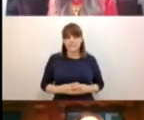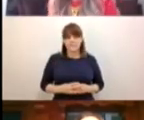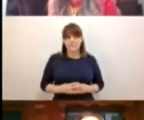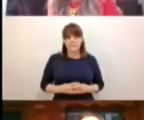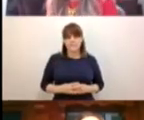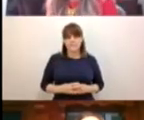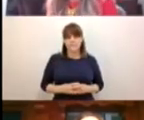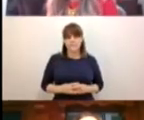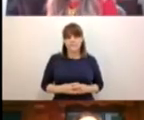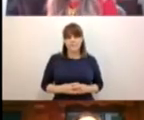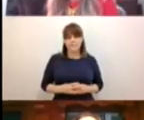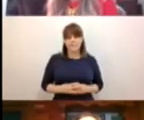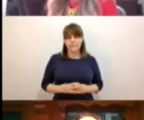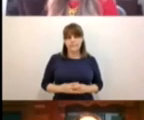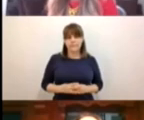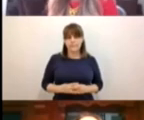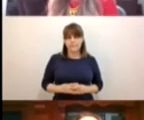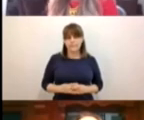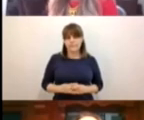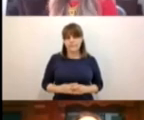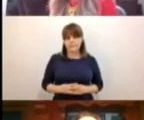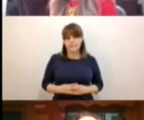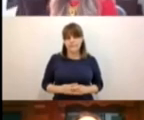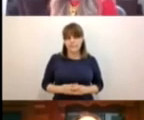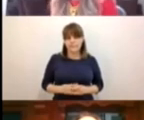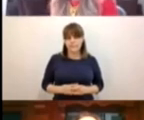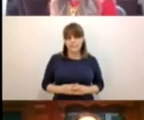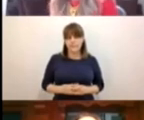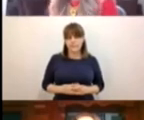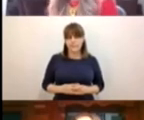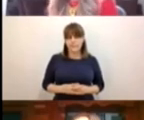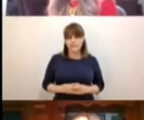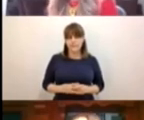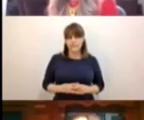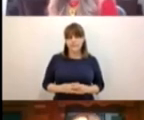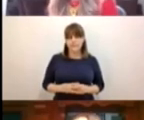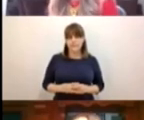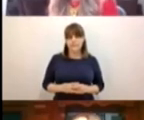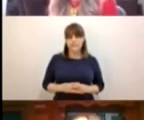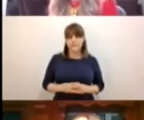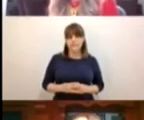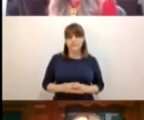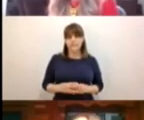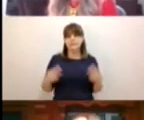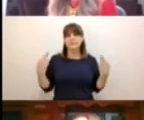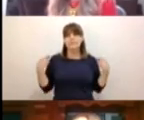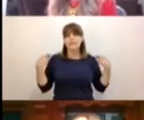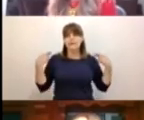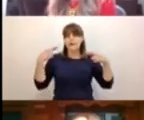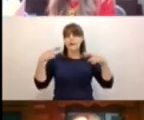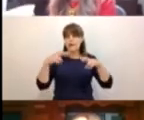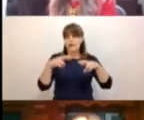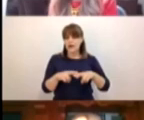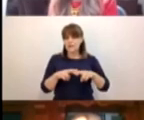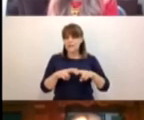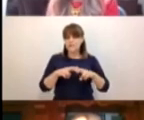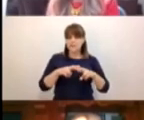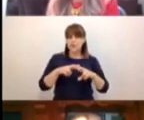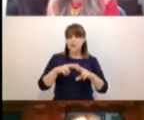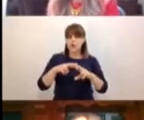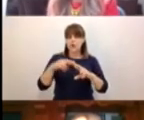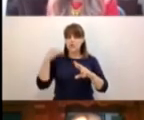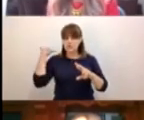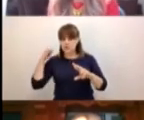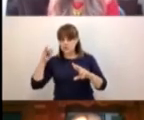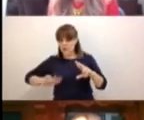Y muchos de nuestros docentes, solamente de Yucatán, de todo el país, han